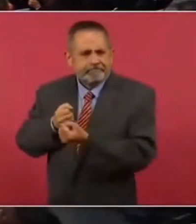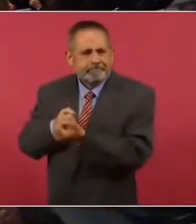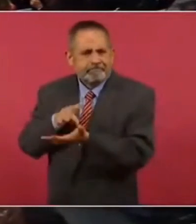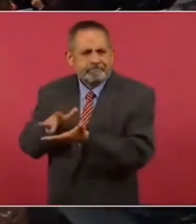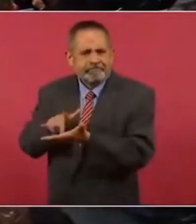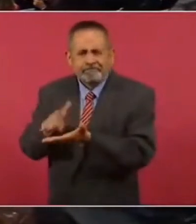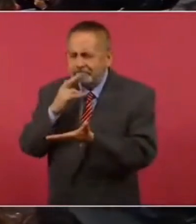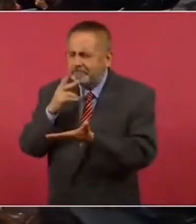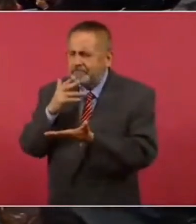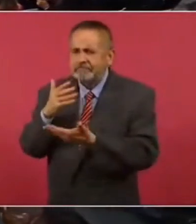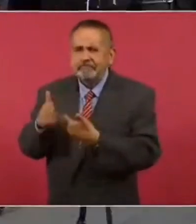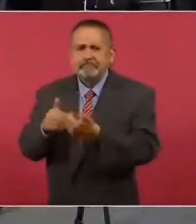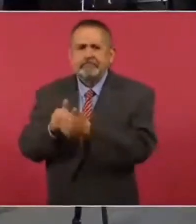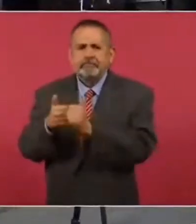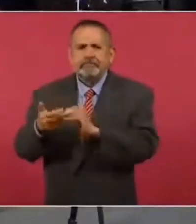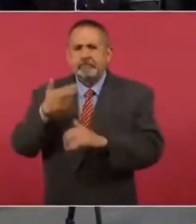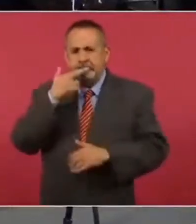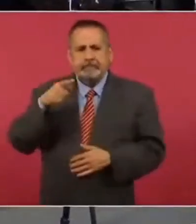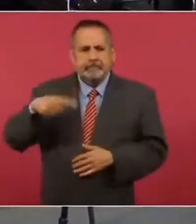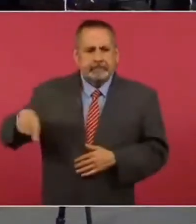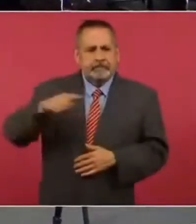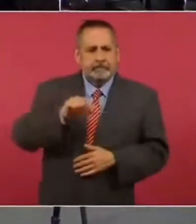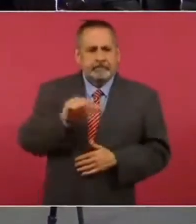¿Por qué no atender a los jóvenes?